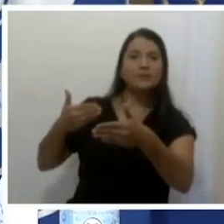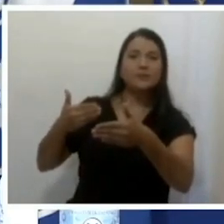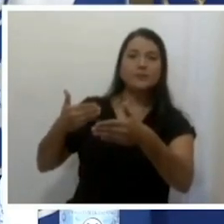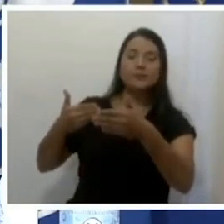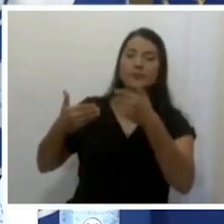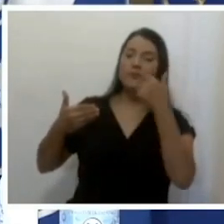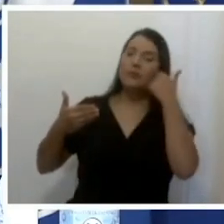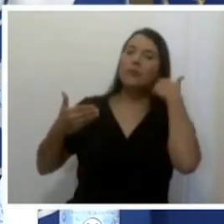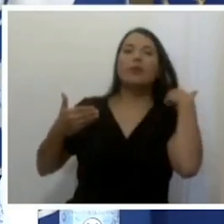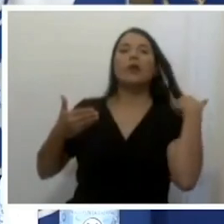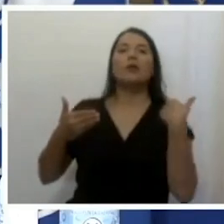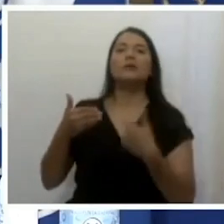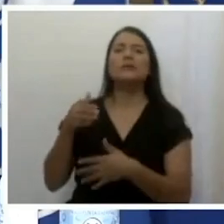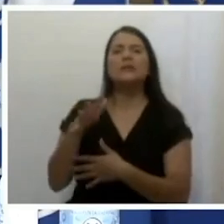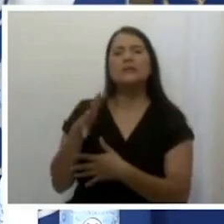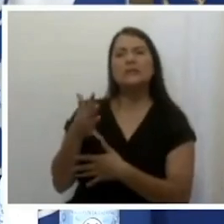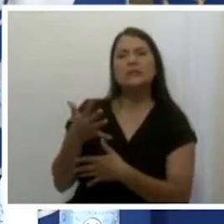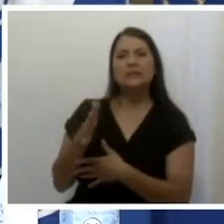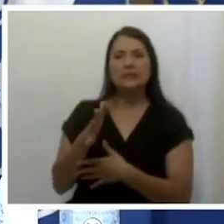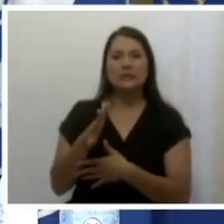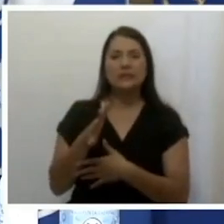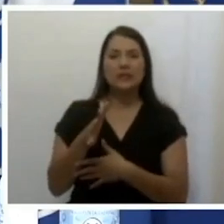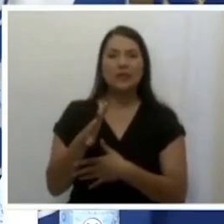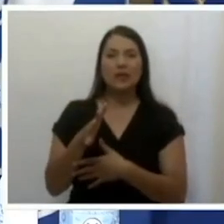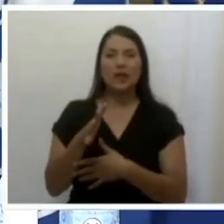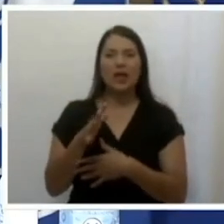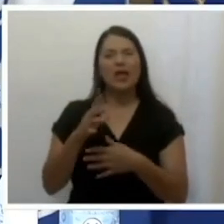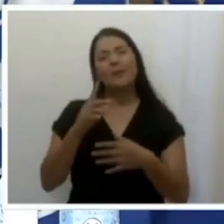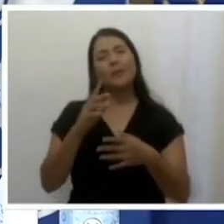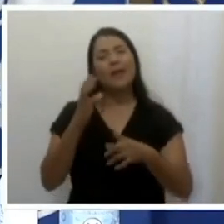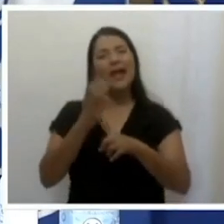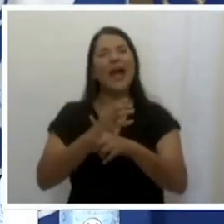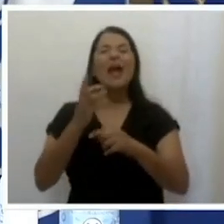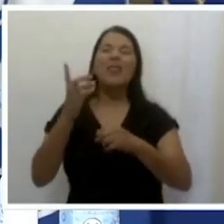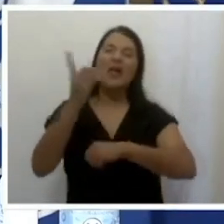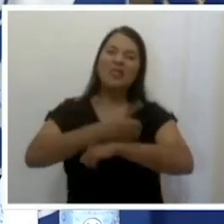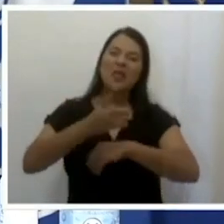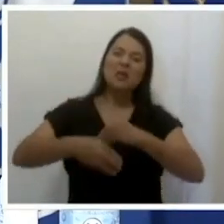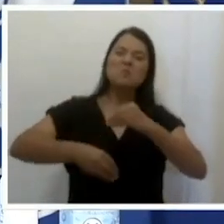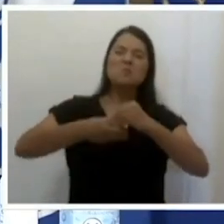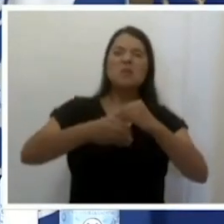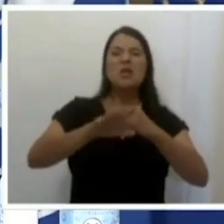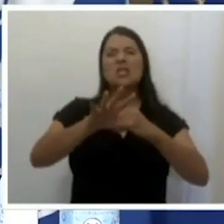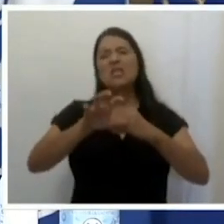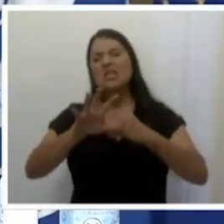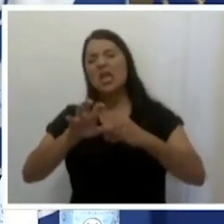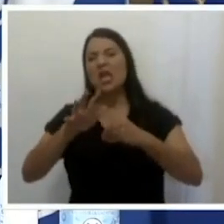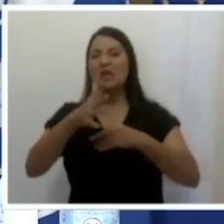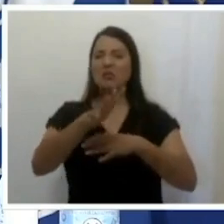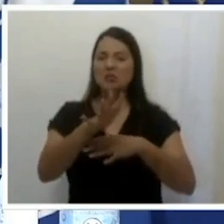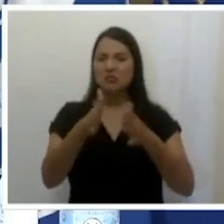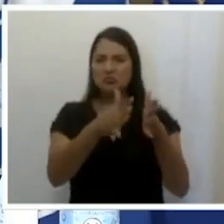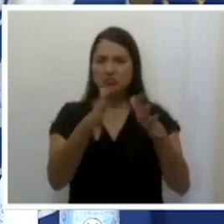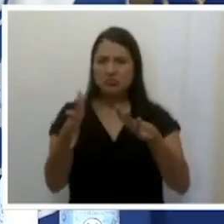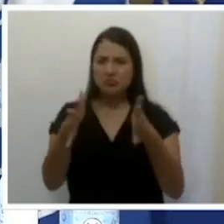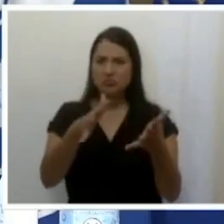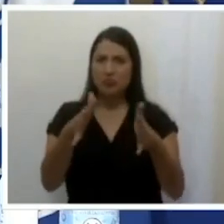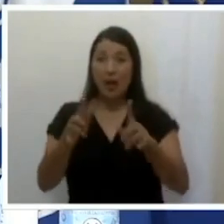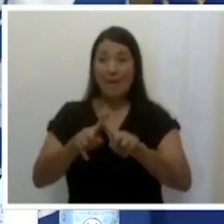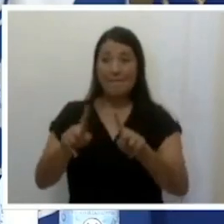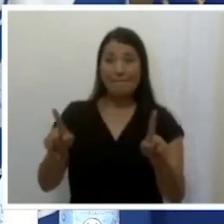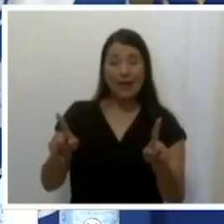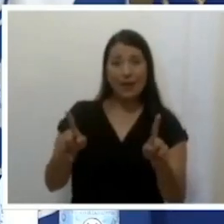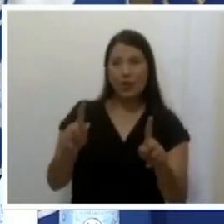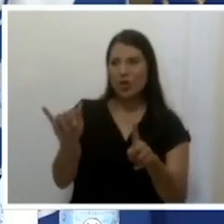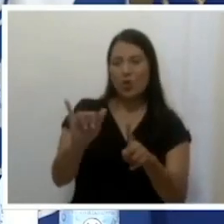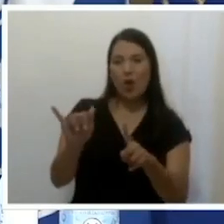normalmente ha estado por ahí de los 500, inclusive alguna tendencia a la baja. Pero en UCI ha seguido subiendo y